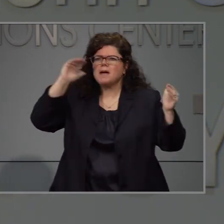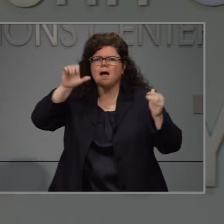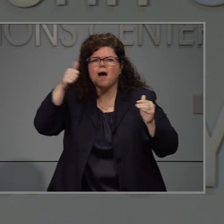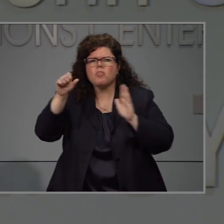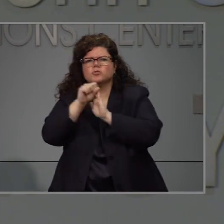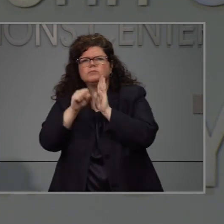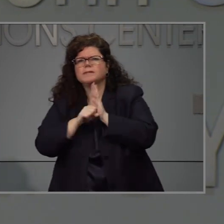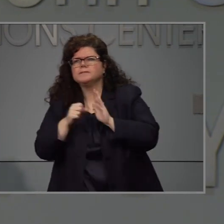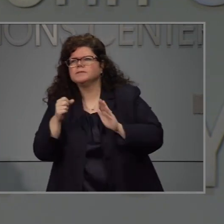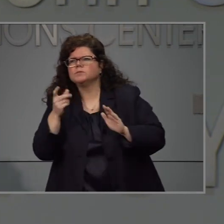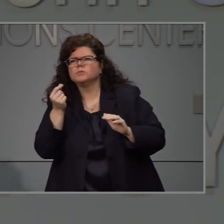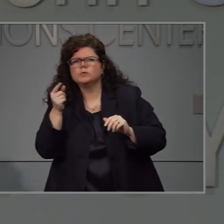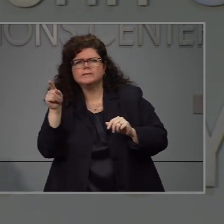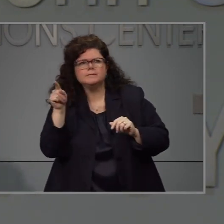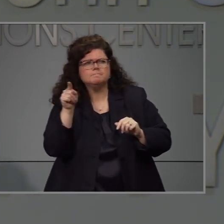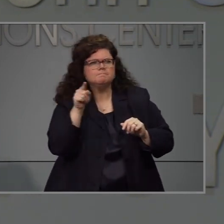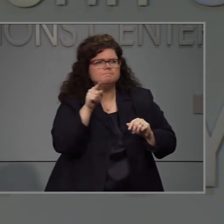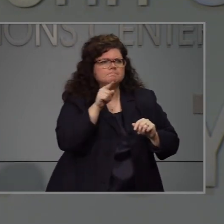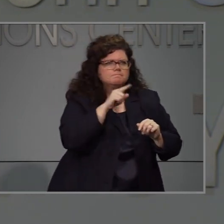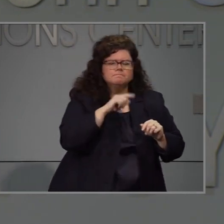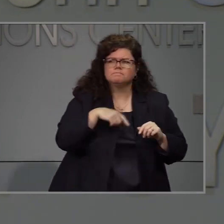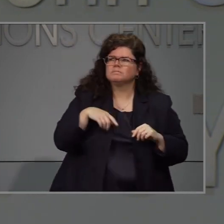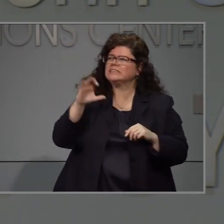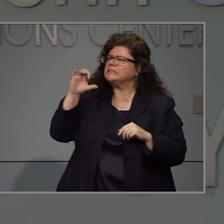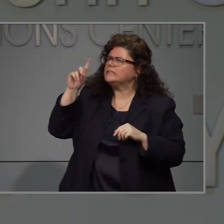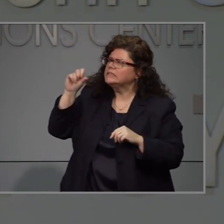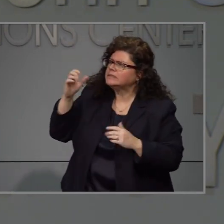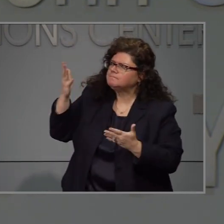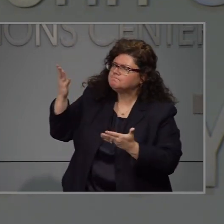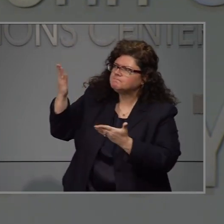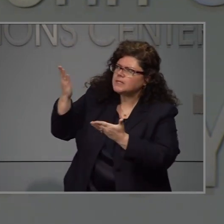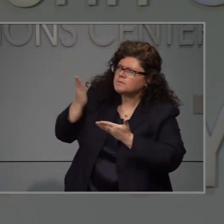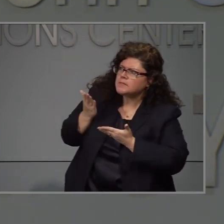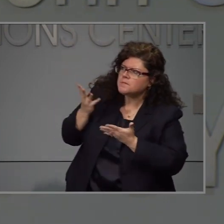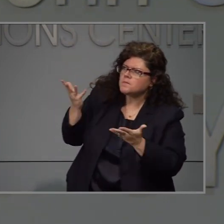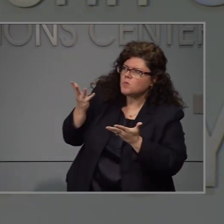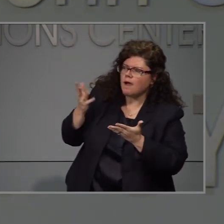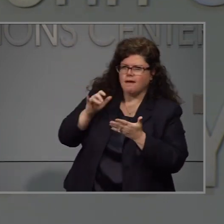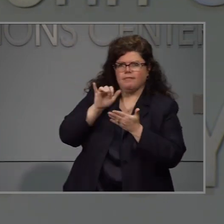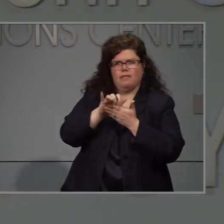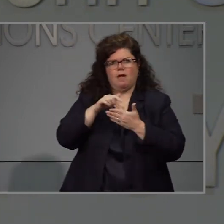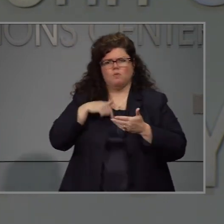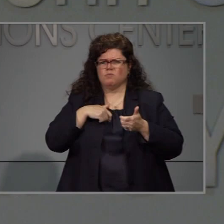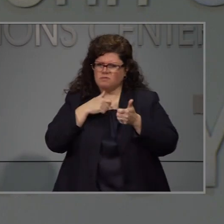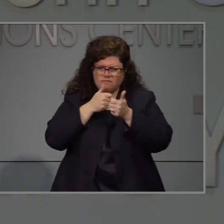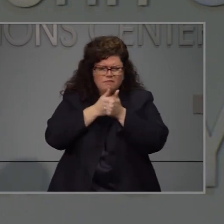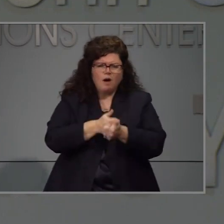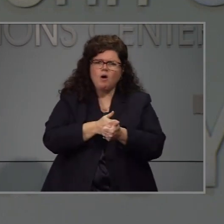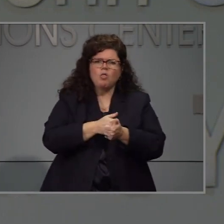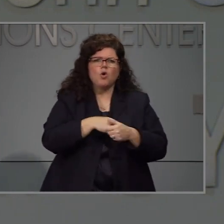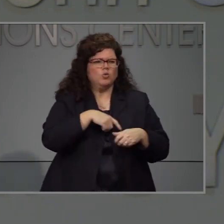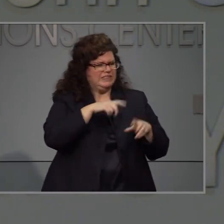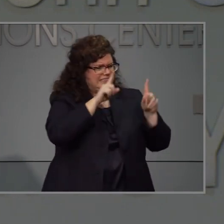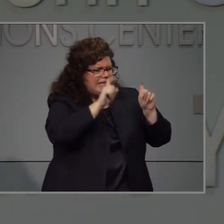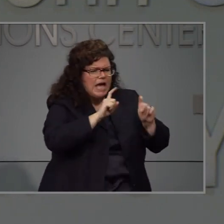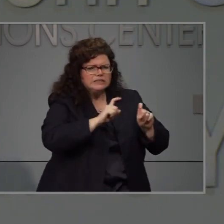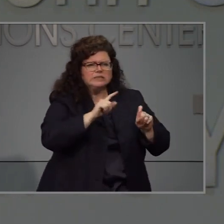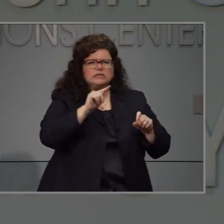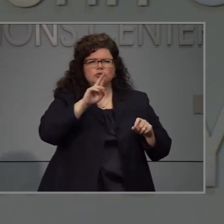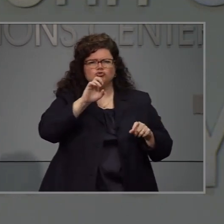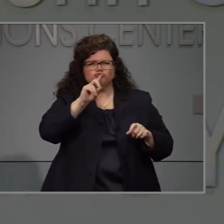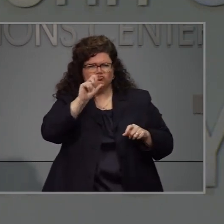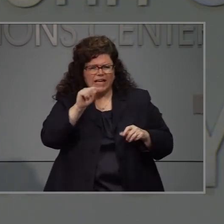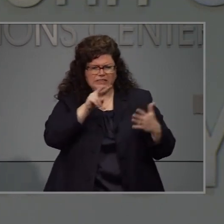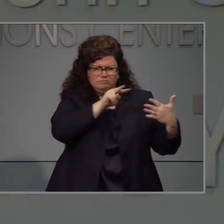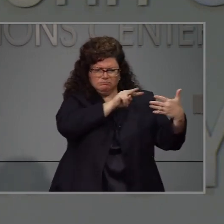otros estados. Estamos escuchando lo que tiene que decir los cdc y analizando estas tendencias e indicadores que